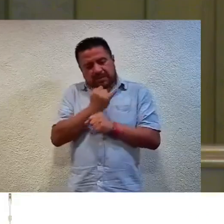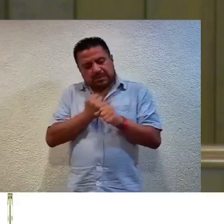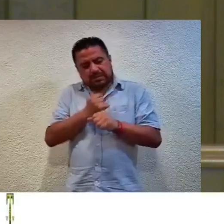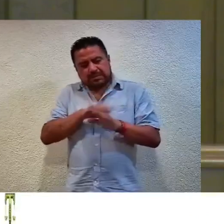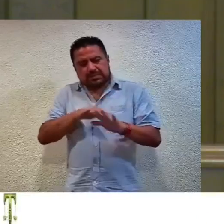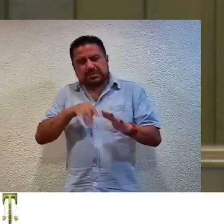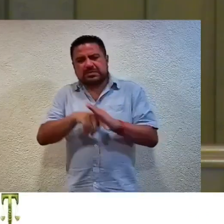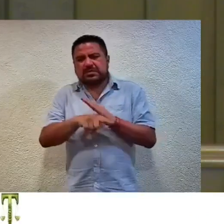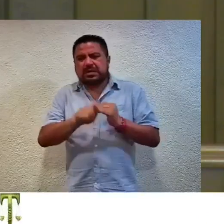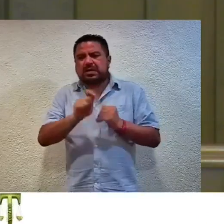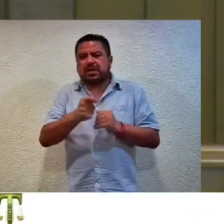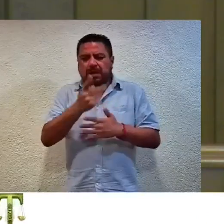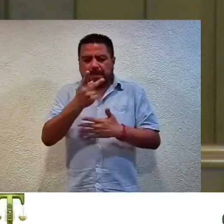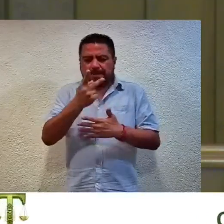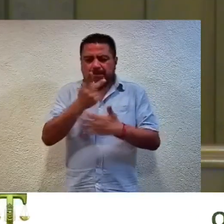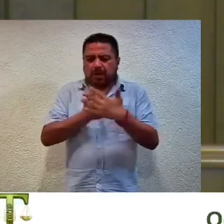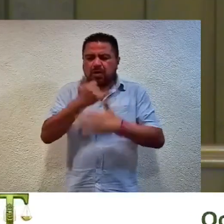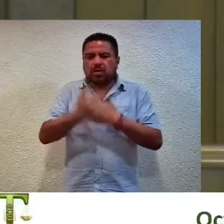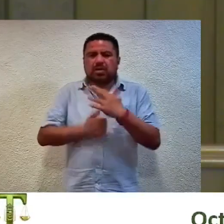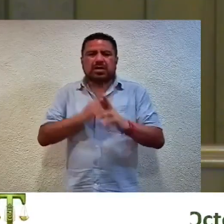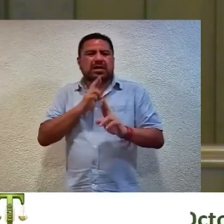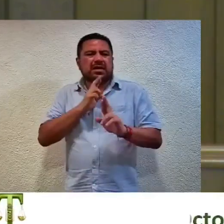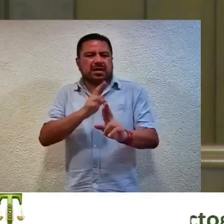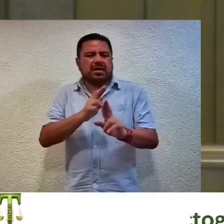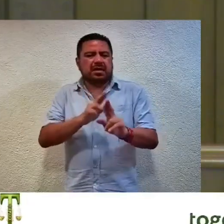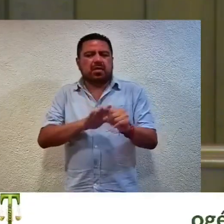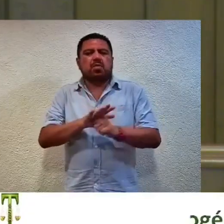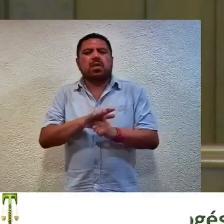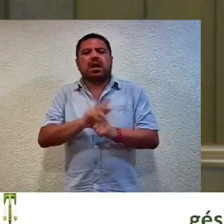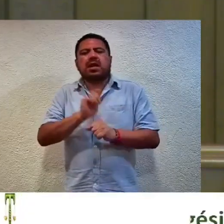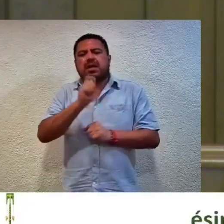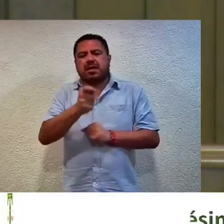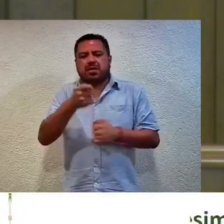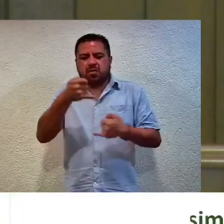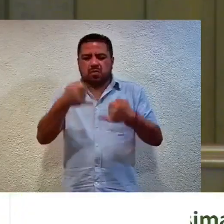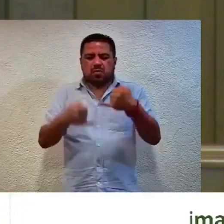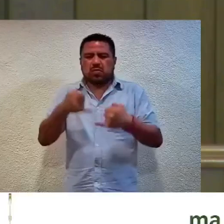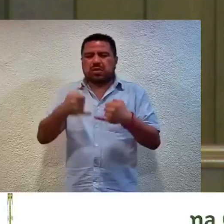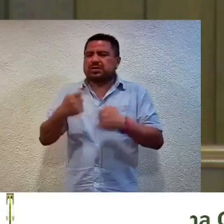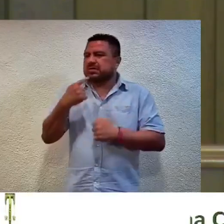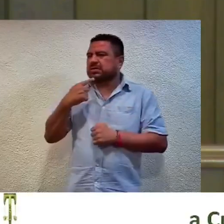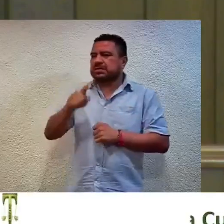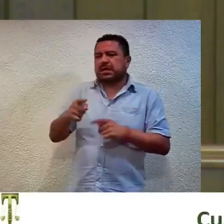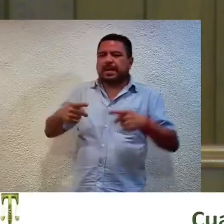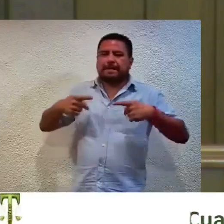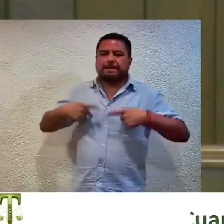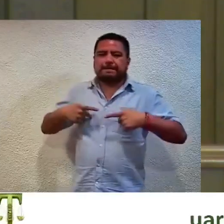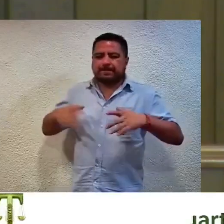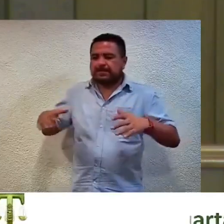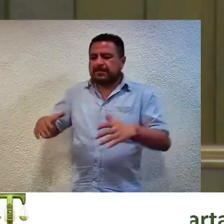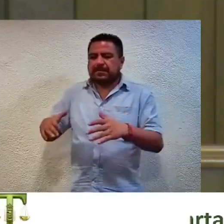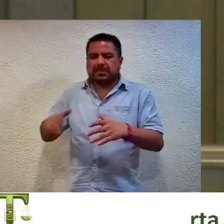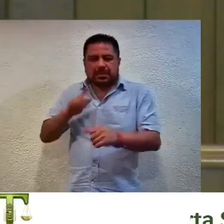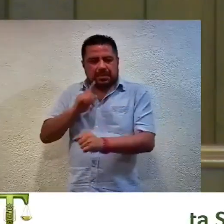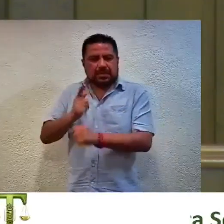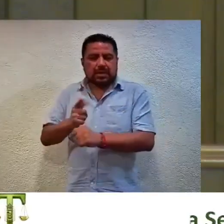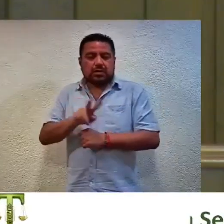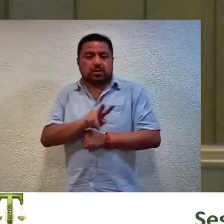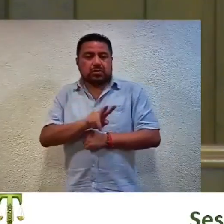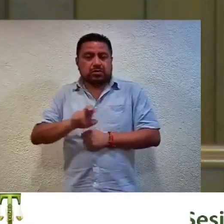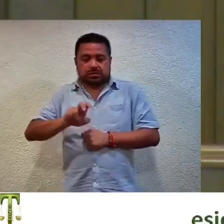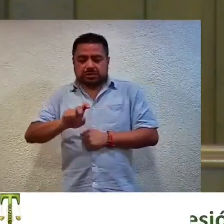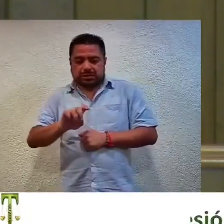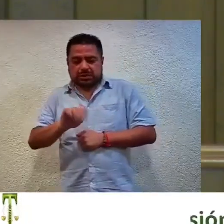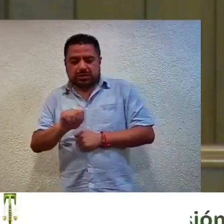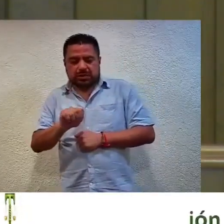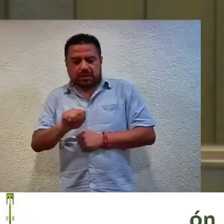resolver se trata de un proyecto de resolución relativo al juicio de la ciudadanía con clave de identificación 239,